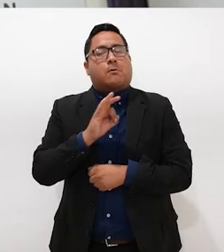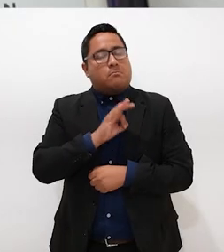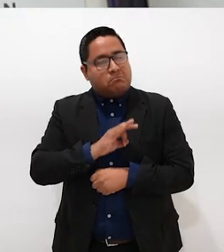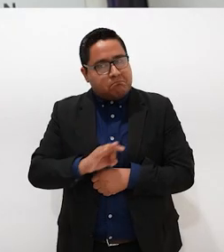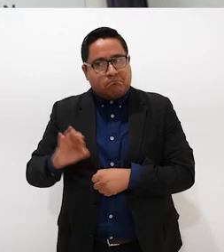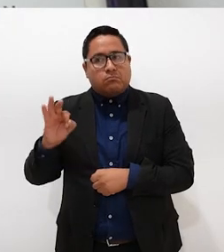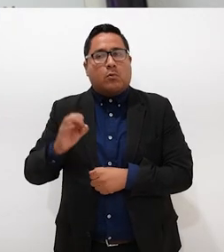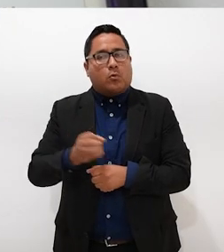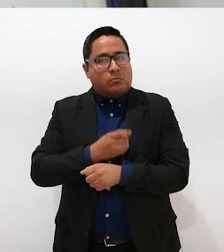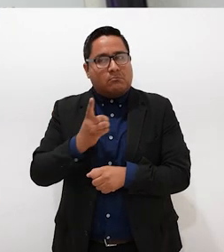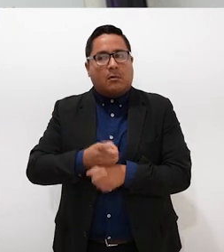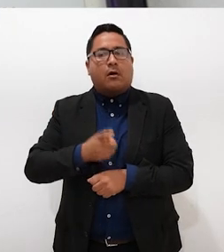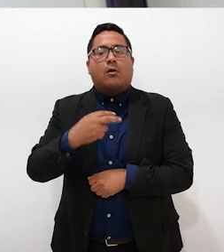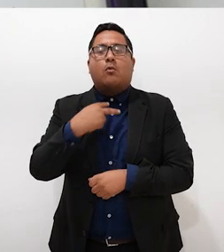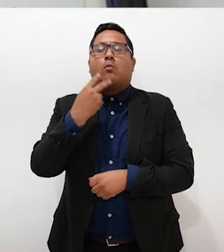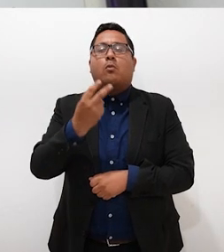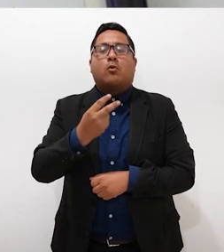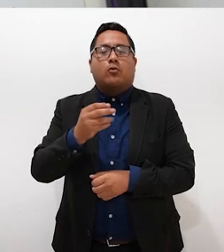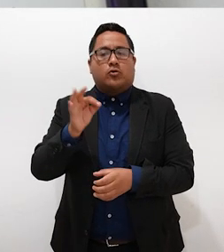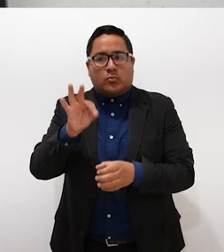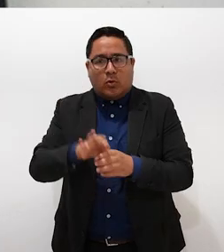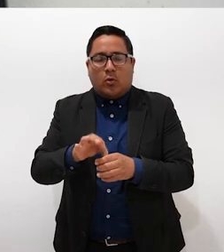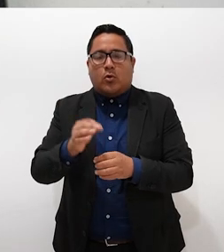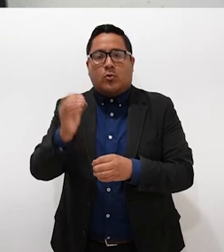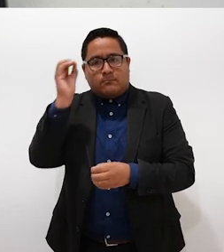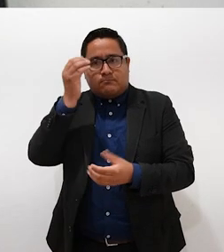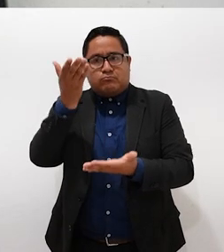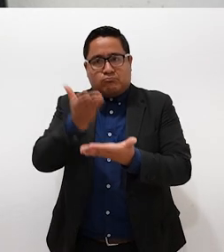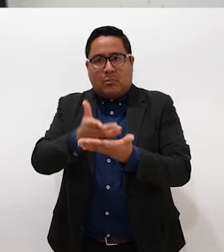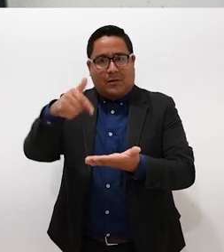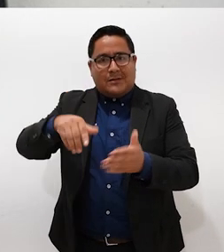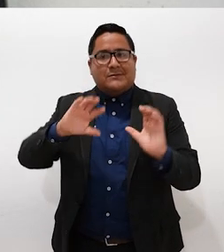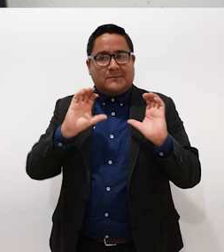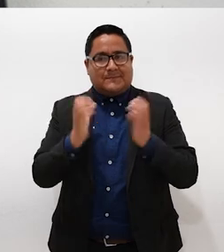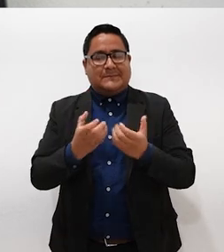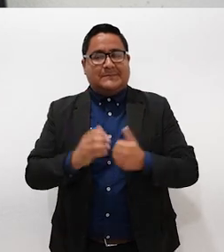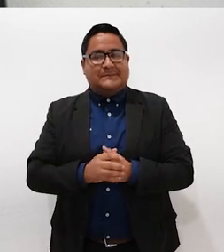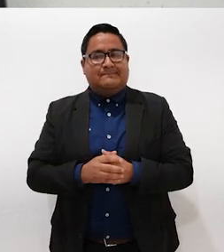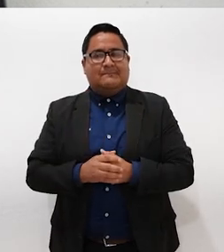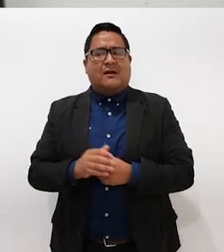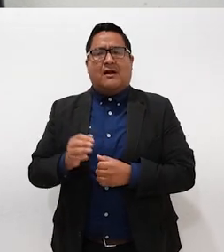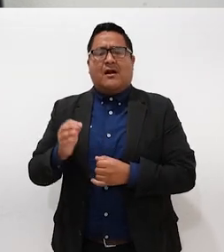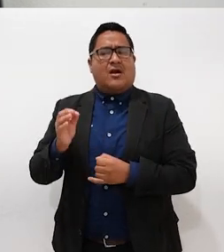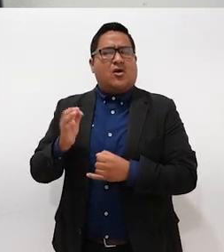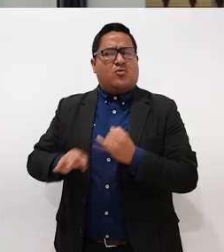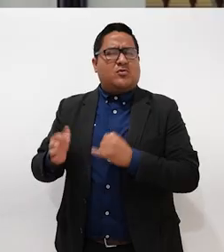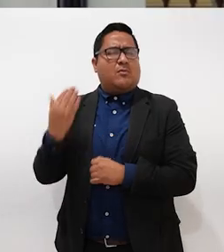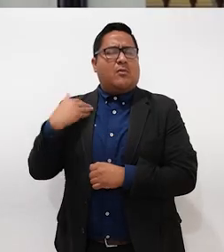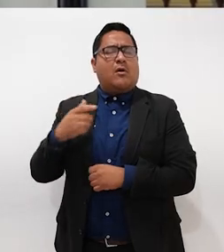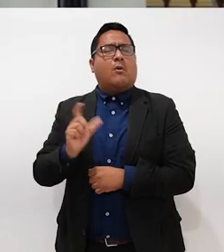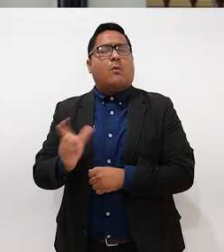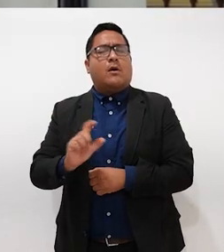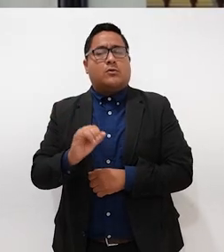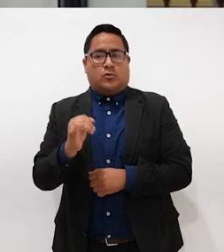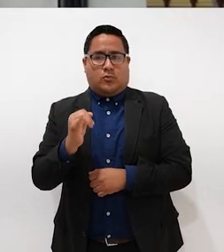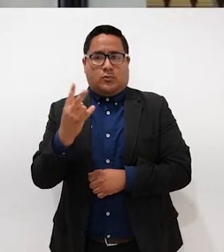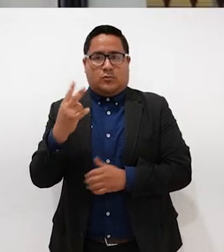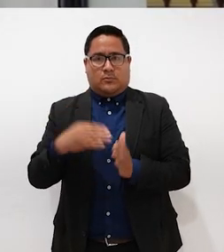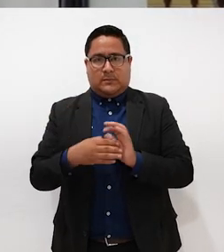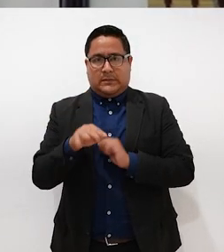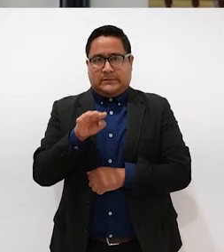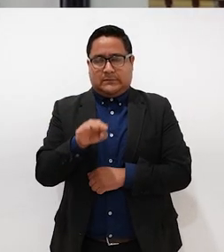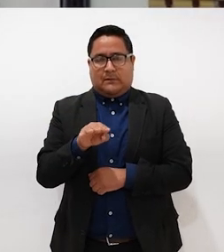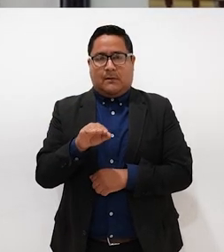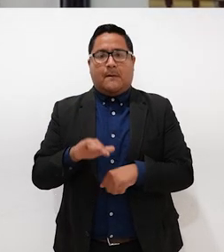oportunidad de tener voz y voto en nuestro Congreso. El último Parlamento se realizó en junio del